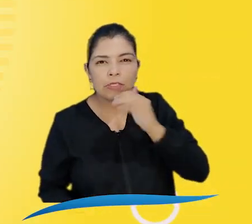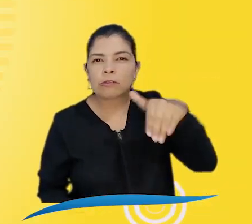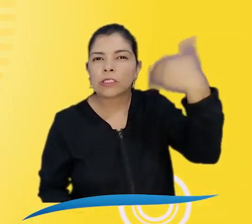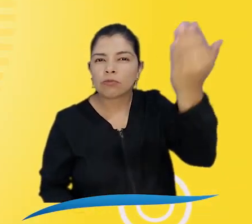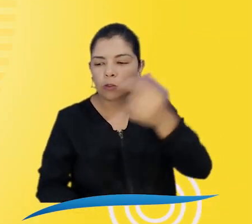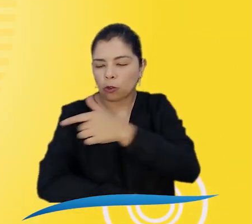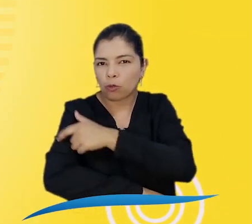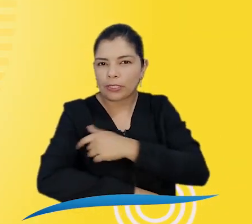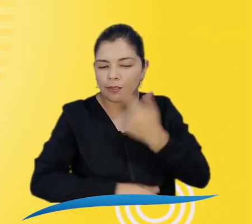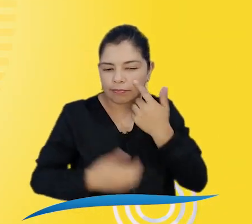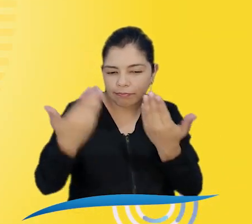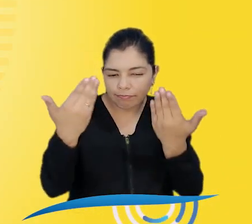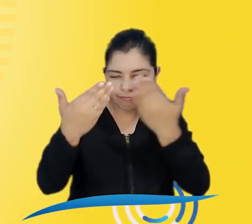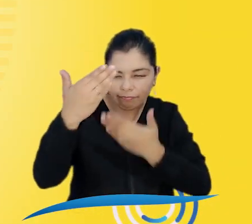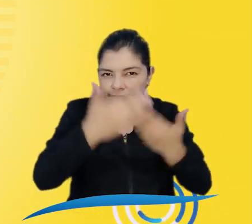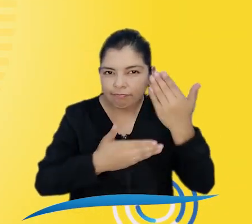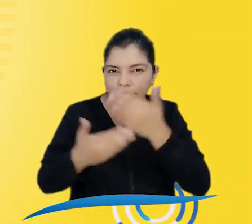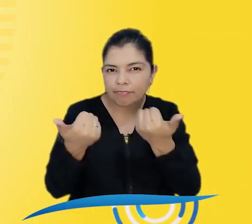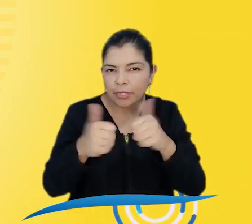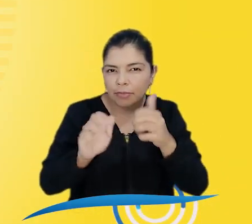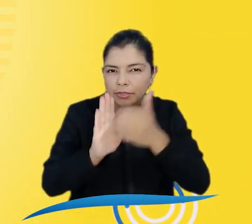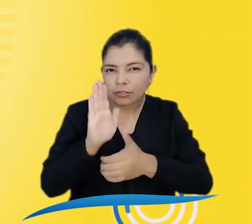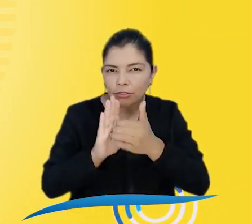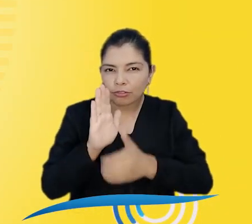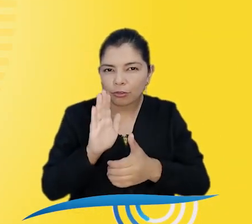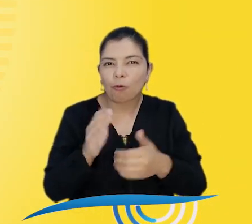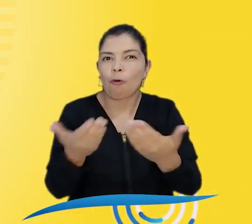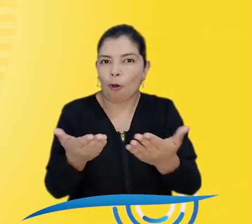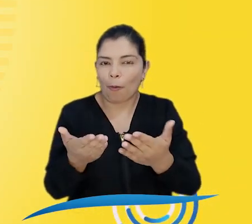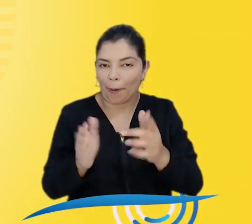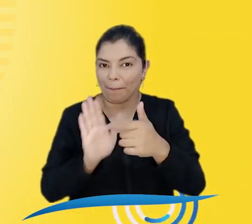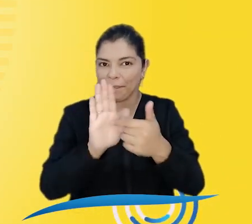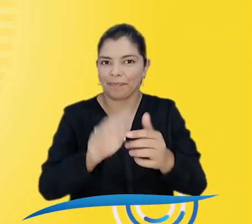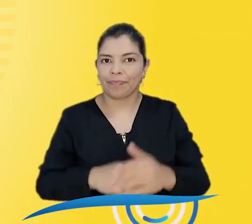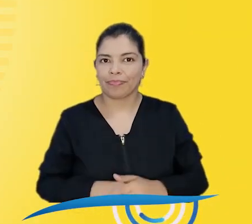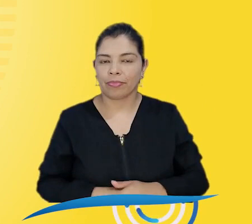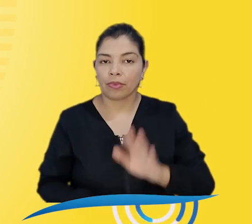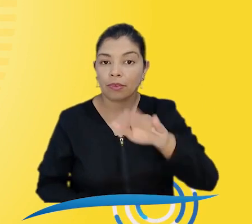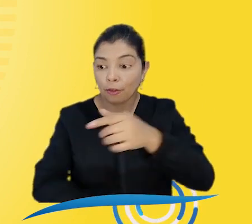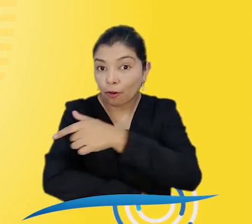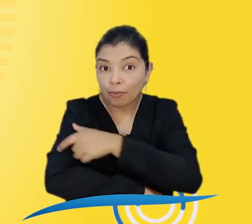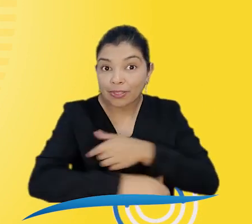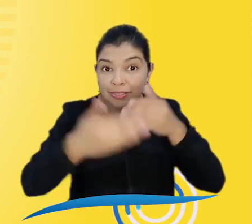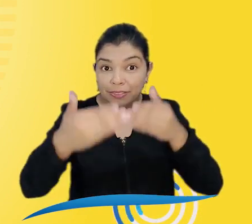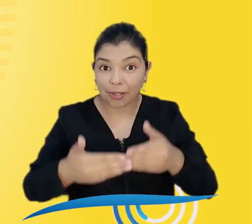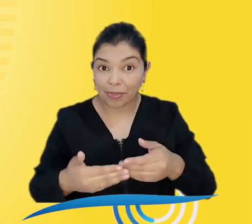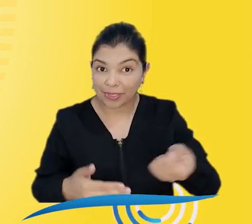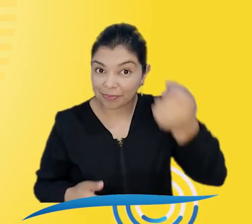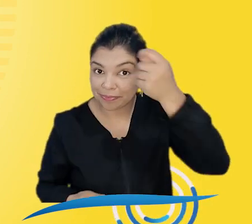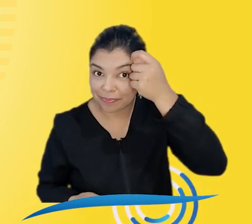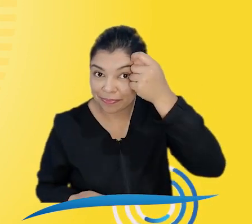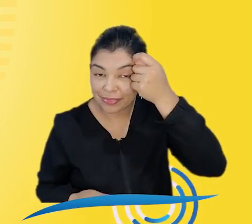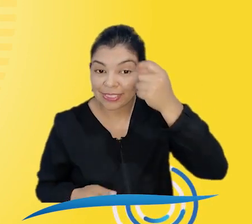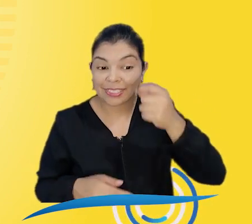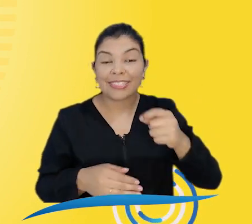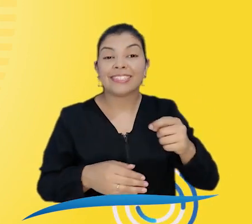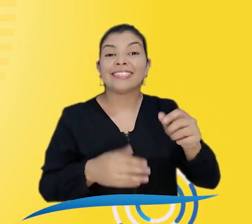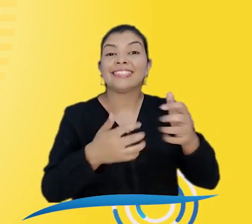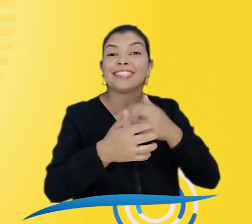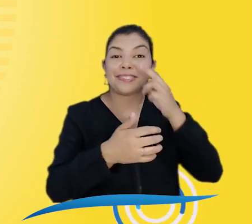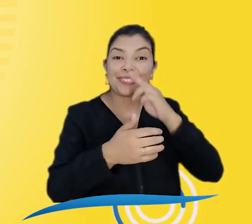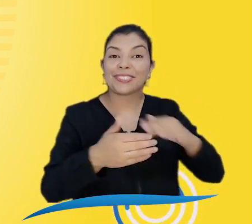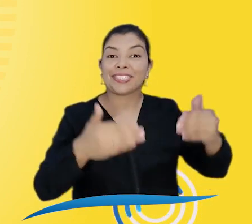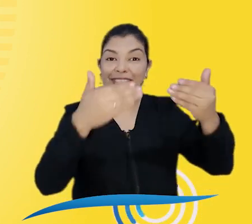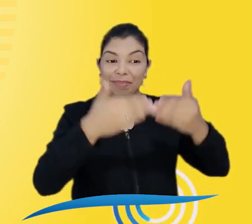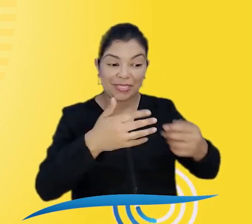No te pierdas la segunda parte de este episodio para saber cómo les va con lo del diagnóstico nuestros amigos de los bananos. Y sobre todo, recuerda que el